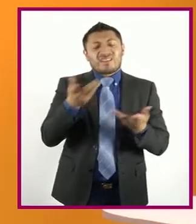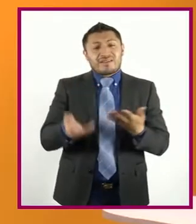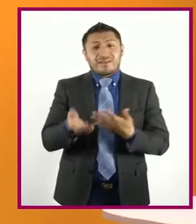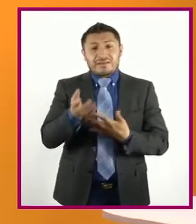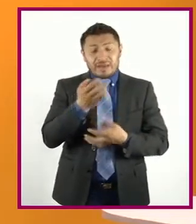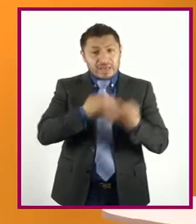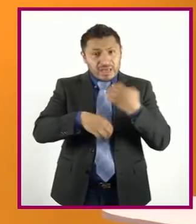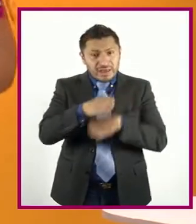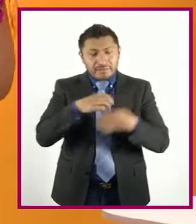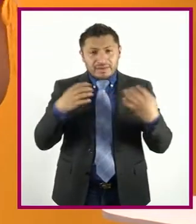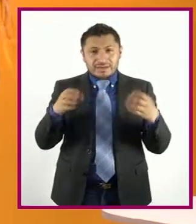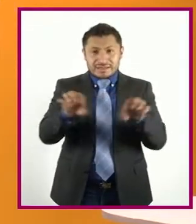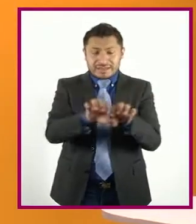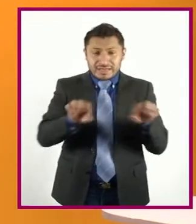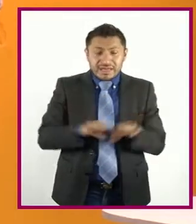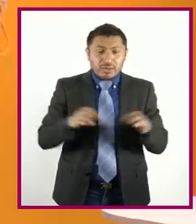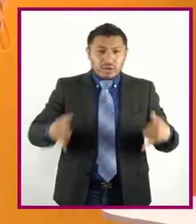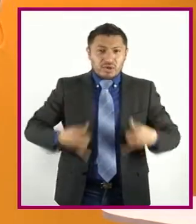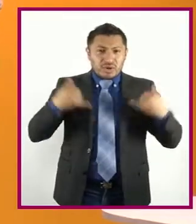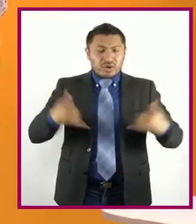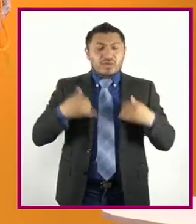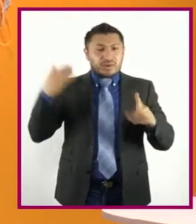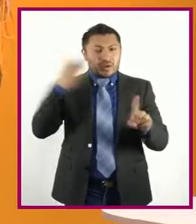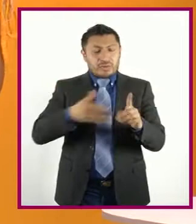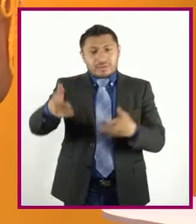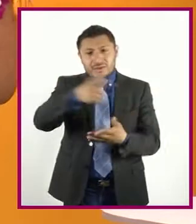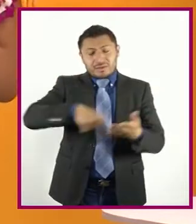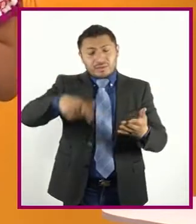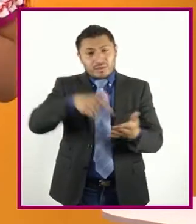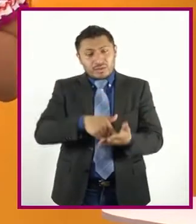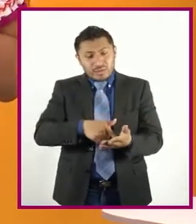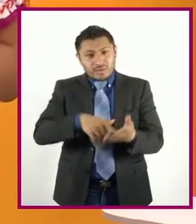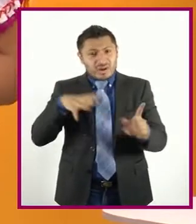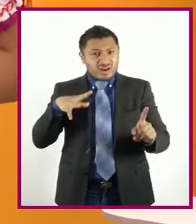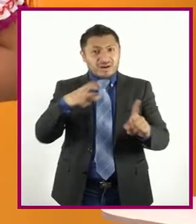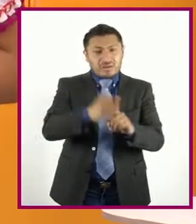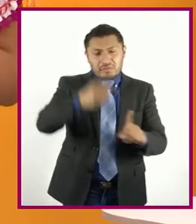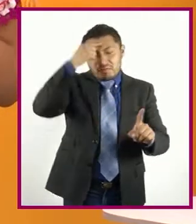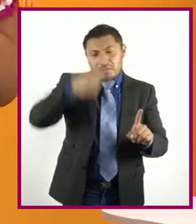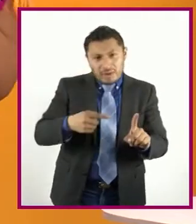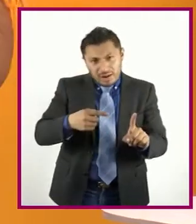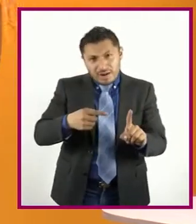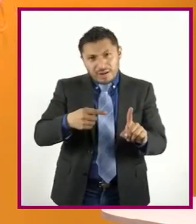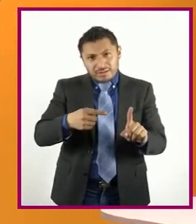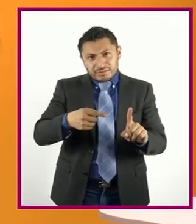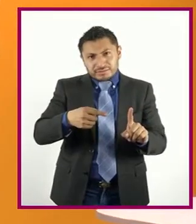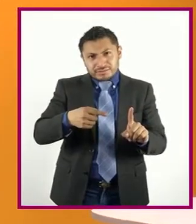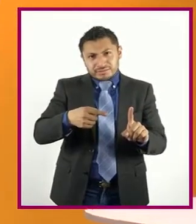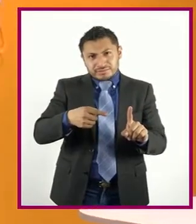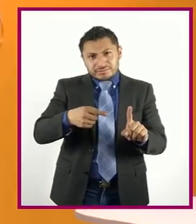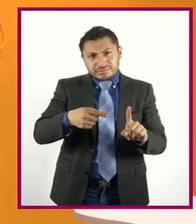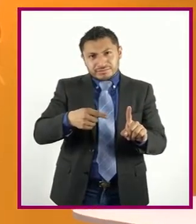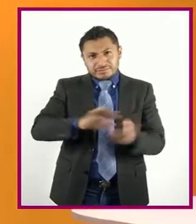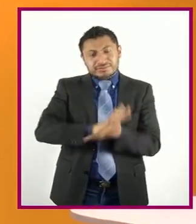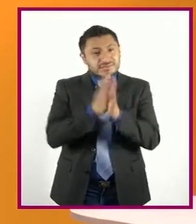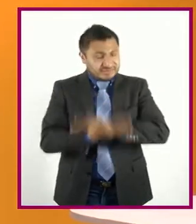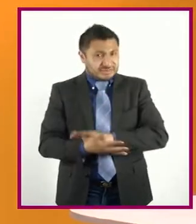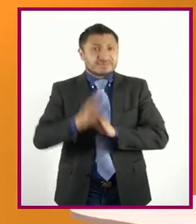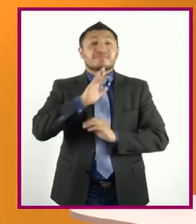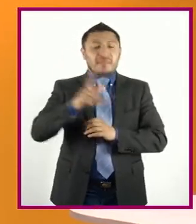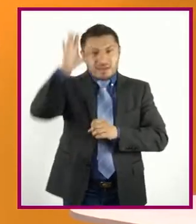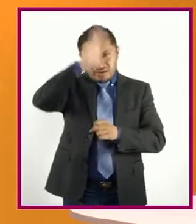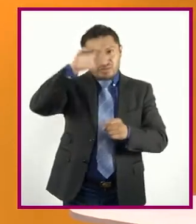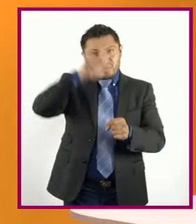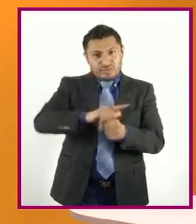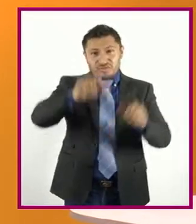jóvenes Que busca Empoderarse De espacios Para enriquecer Lugares A través De la cultura Y